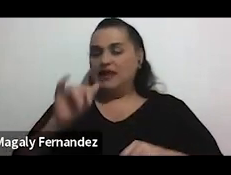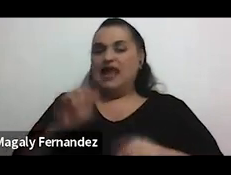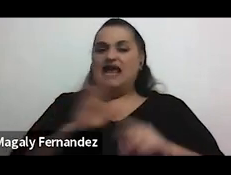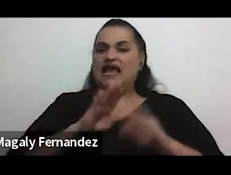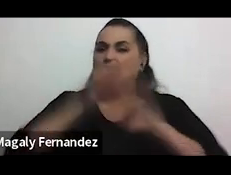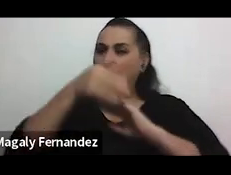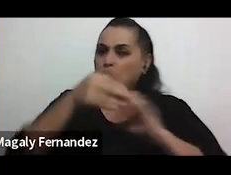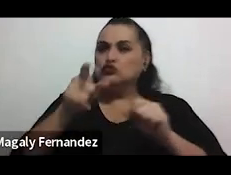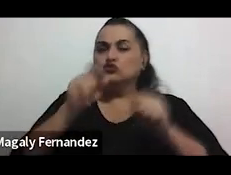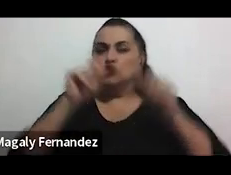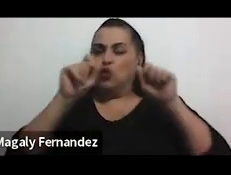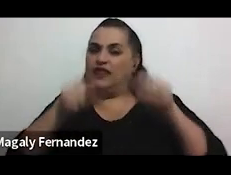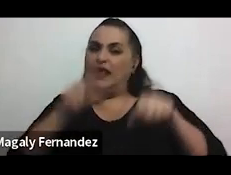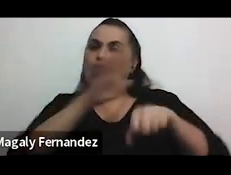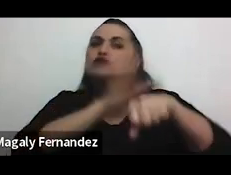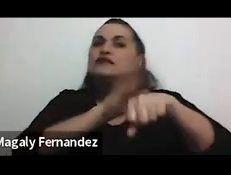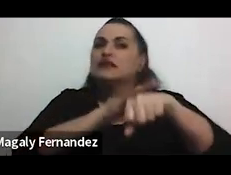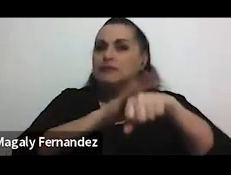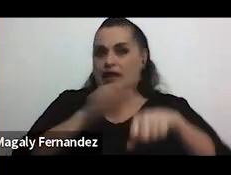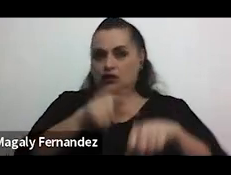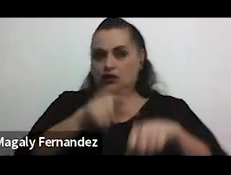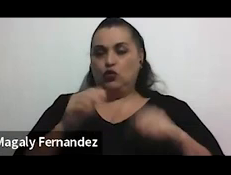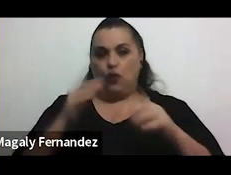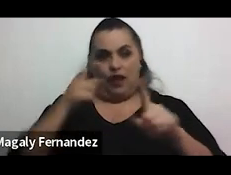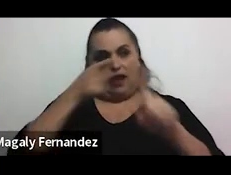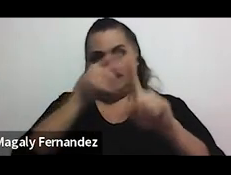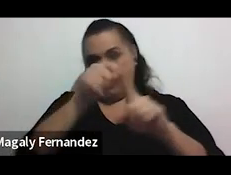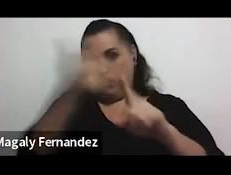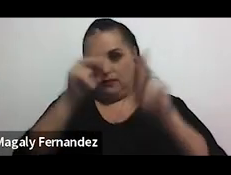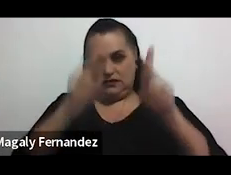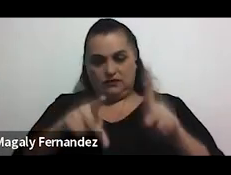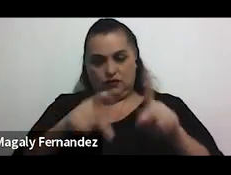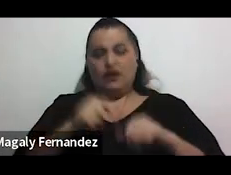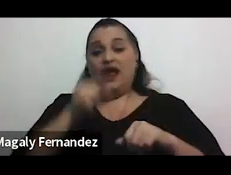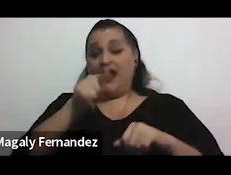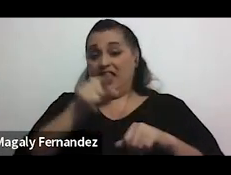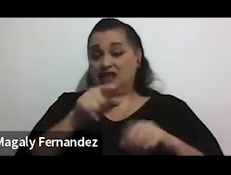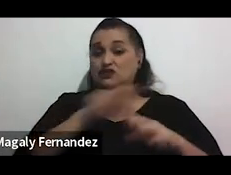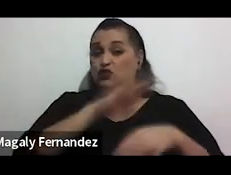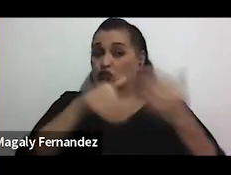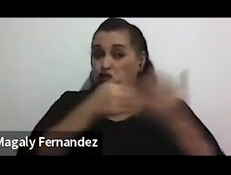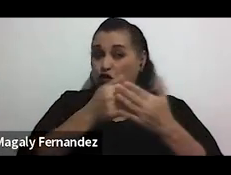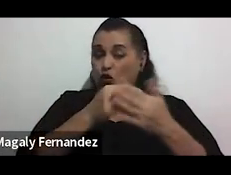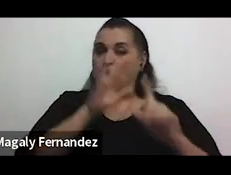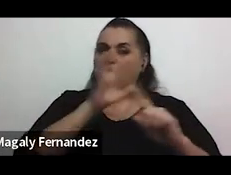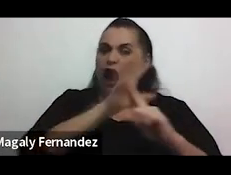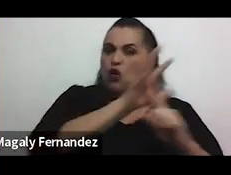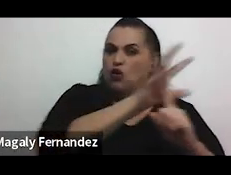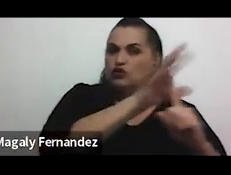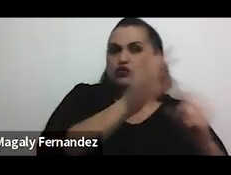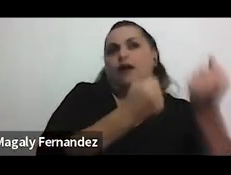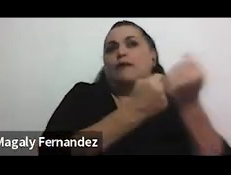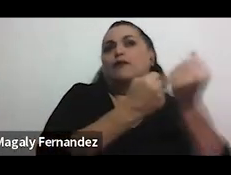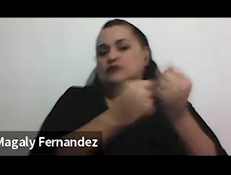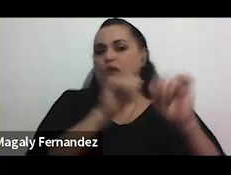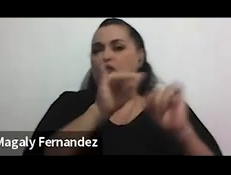consentimiento. Entonces, estos elementos evidentemente hacen que el acoso se sienta respaldado y que